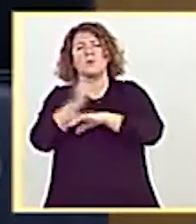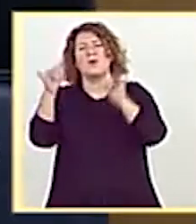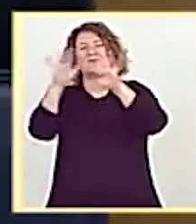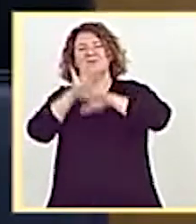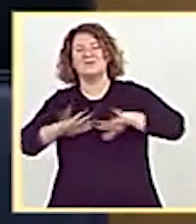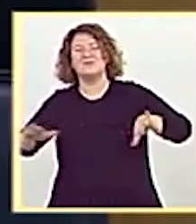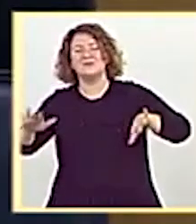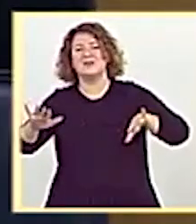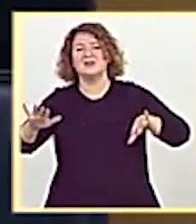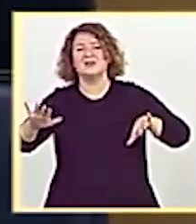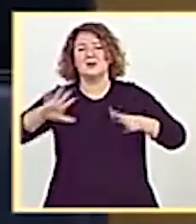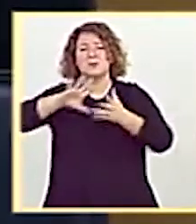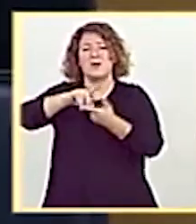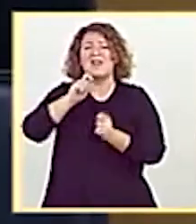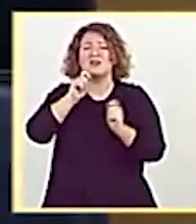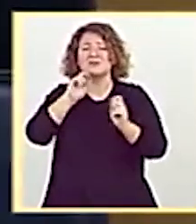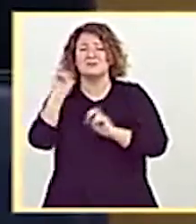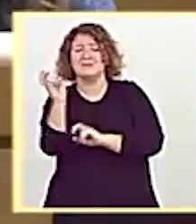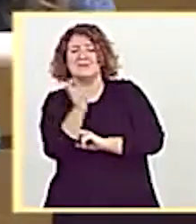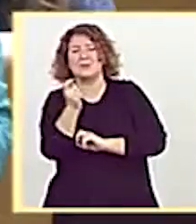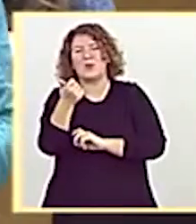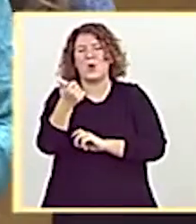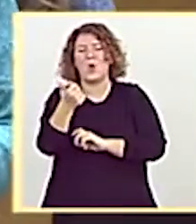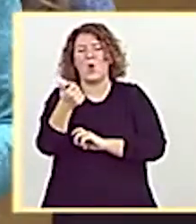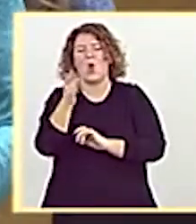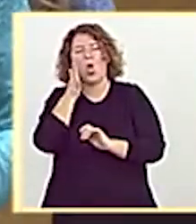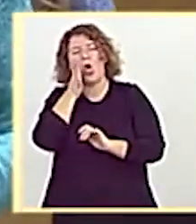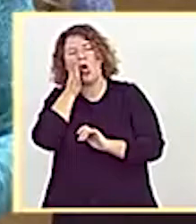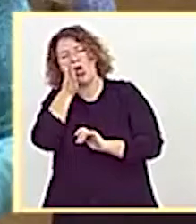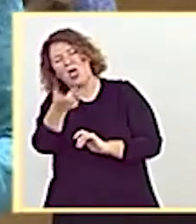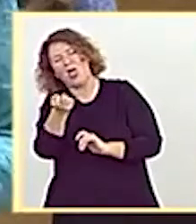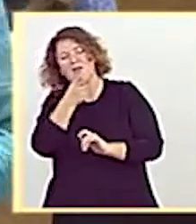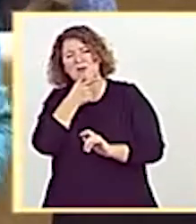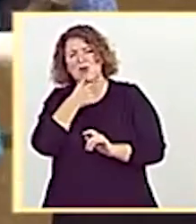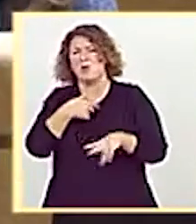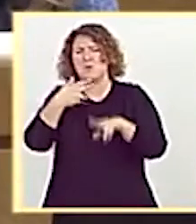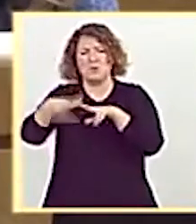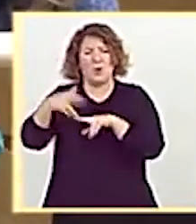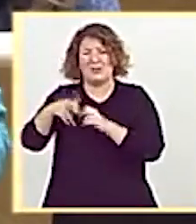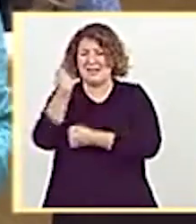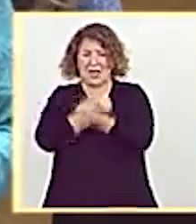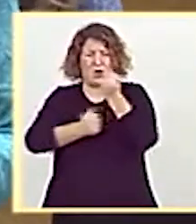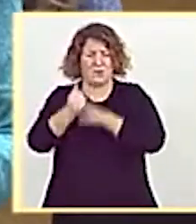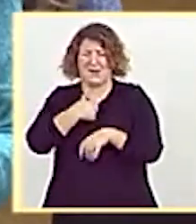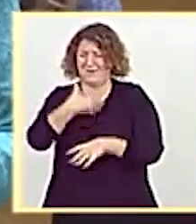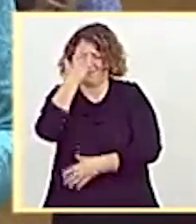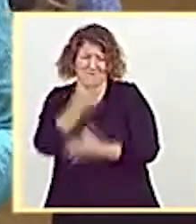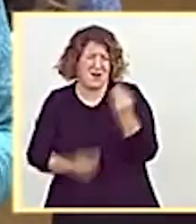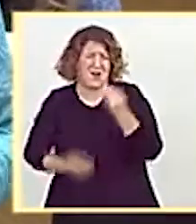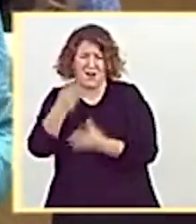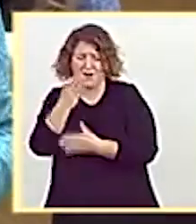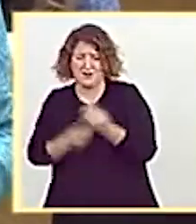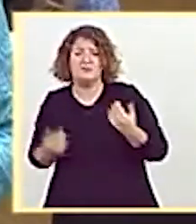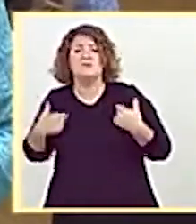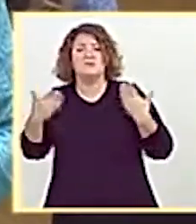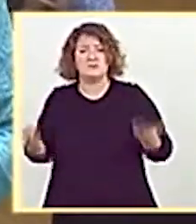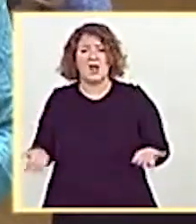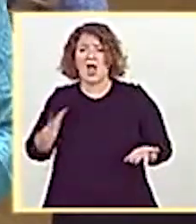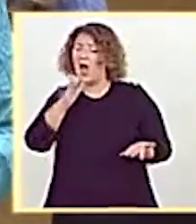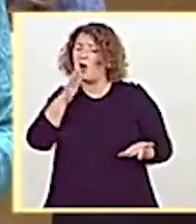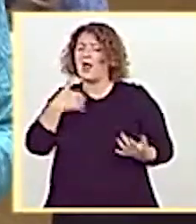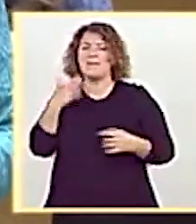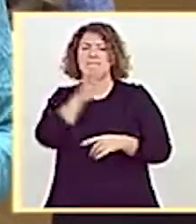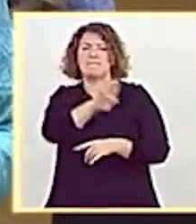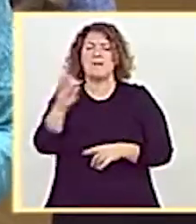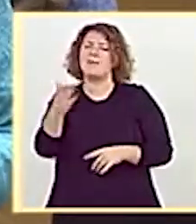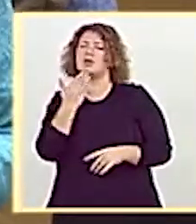comunicación, y huye hacia adelante con una política económica errática, el Partido Popular les pone hoy frente al espejo, como lo hace